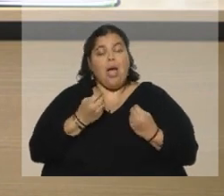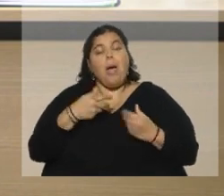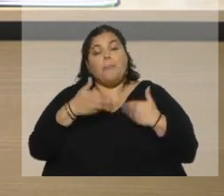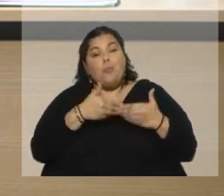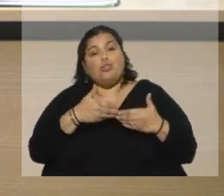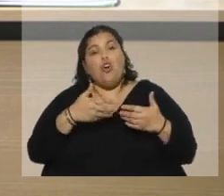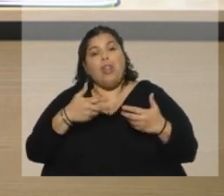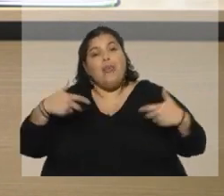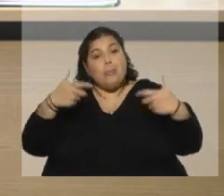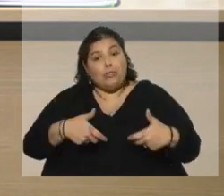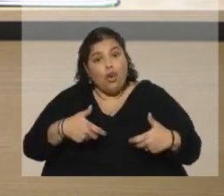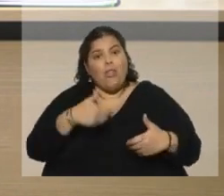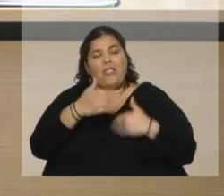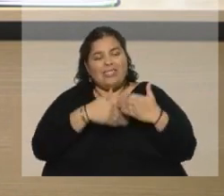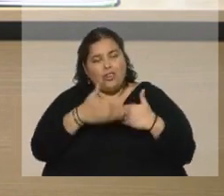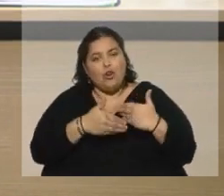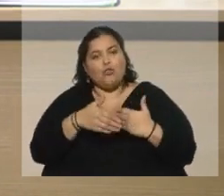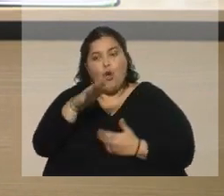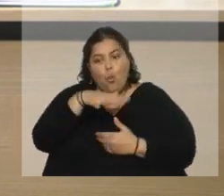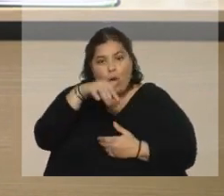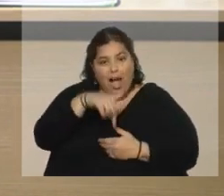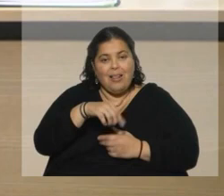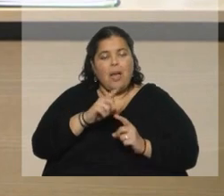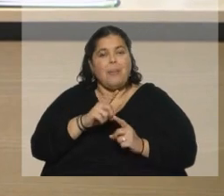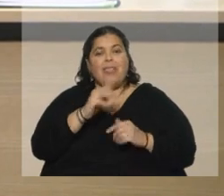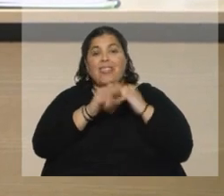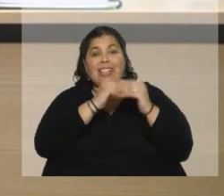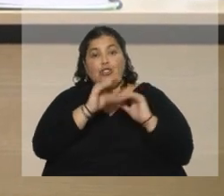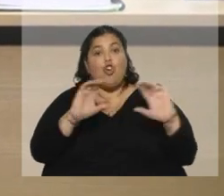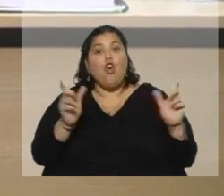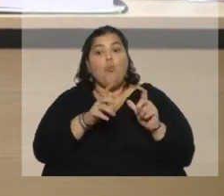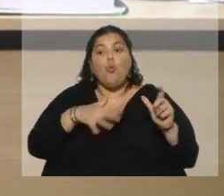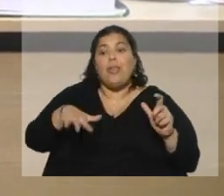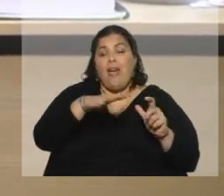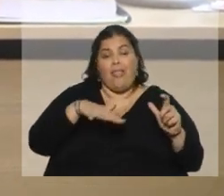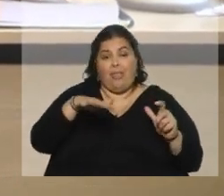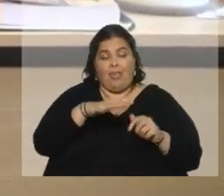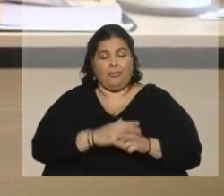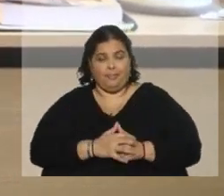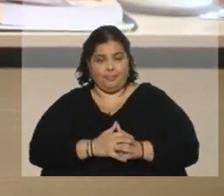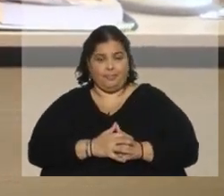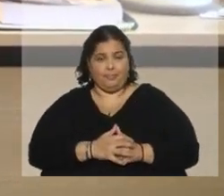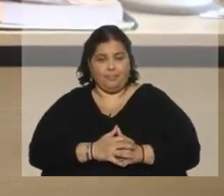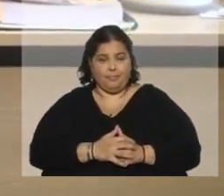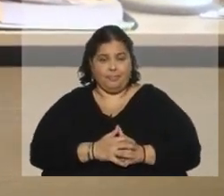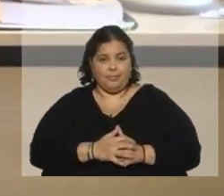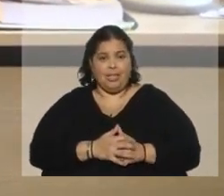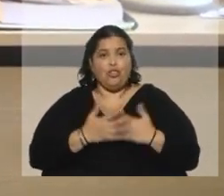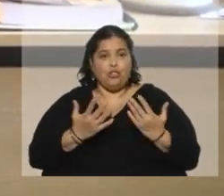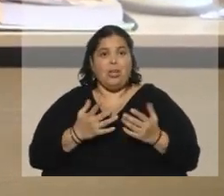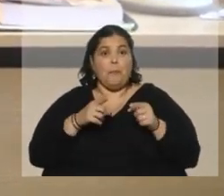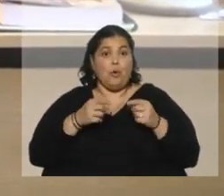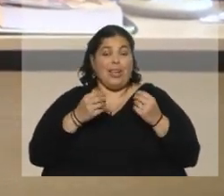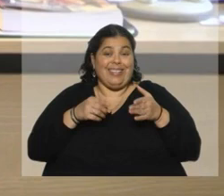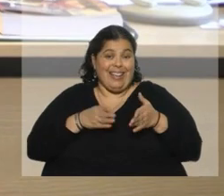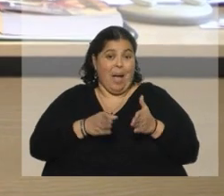desarrollo local, el desarrollo de capacidades humanas y el desarrollo de la comunidad en su conjunto. En ese camino hemos tenido